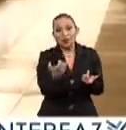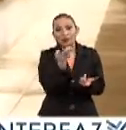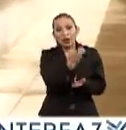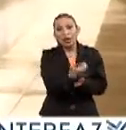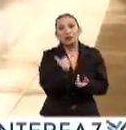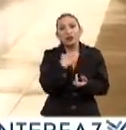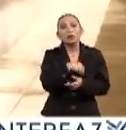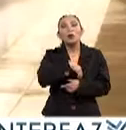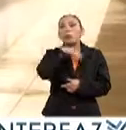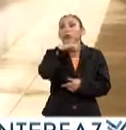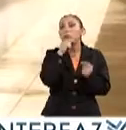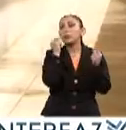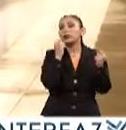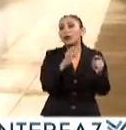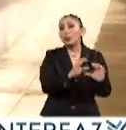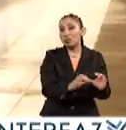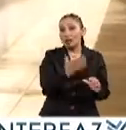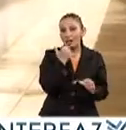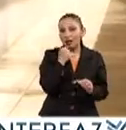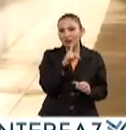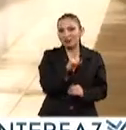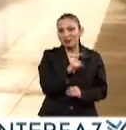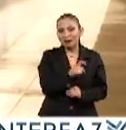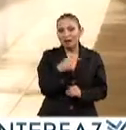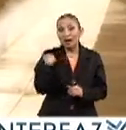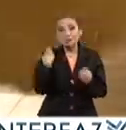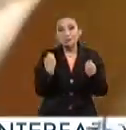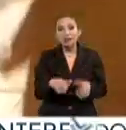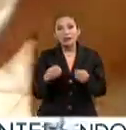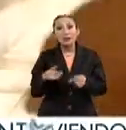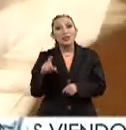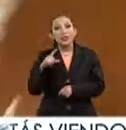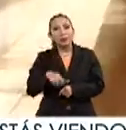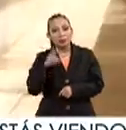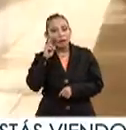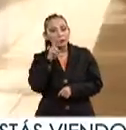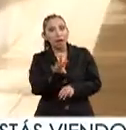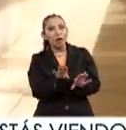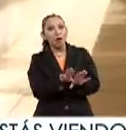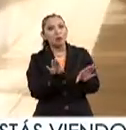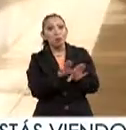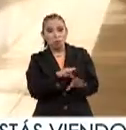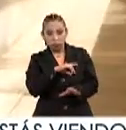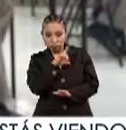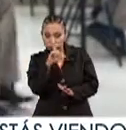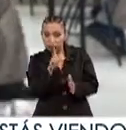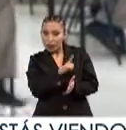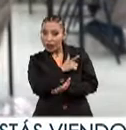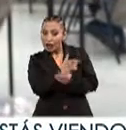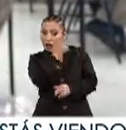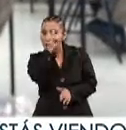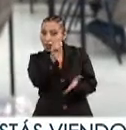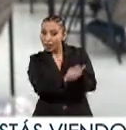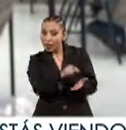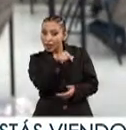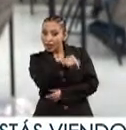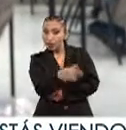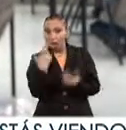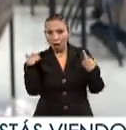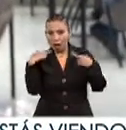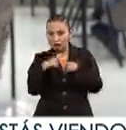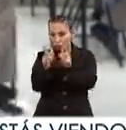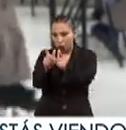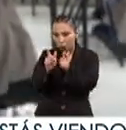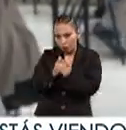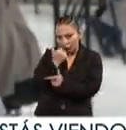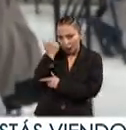que más se descuidan. En algunos casos, el desperdicio llega a tipificarse como un delito ambiental. Para esto, un profesor y un